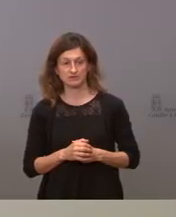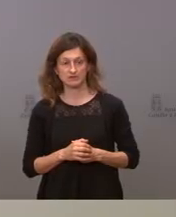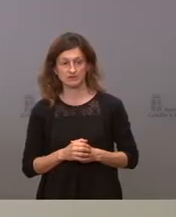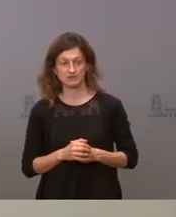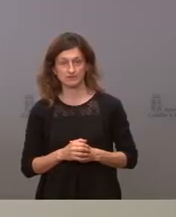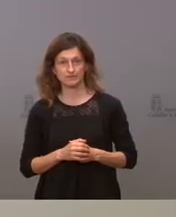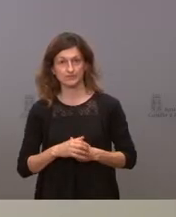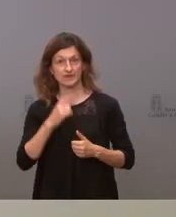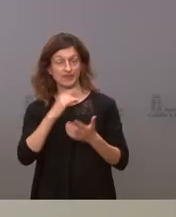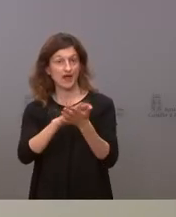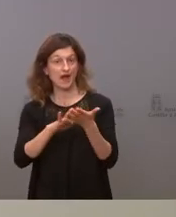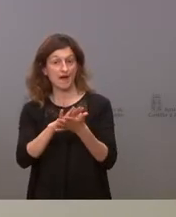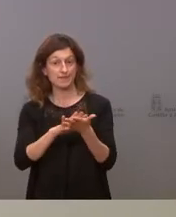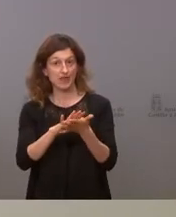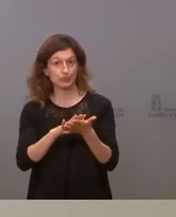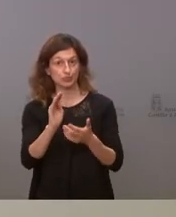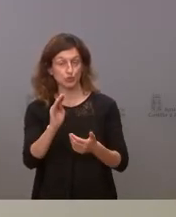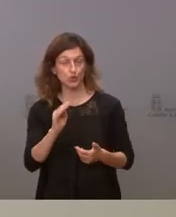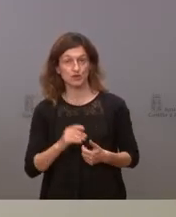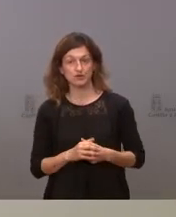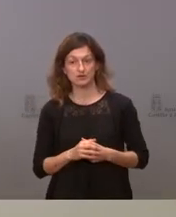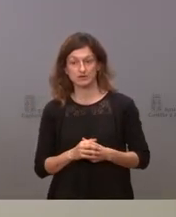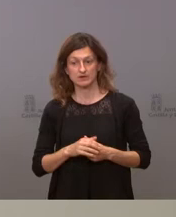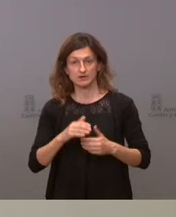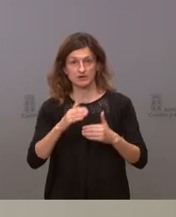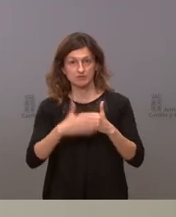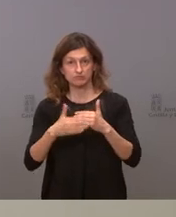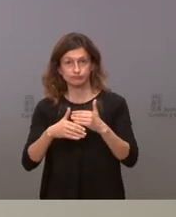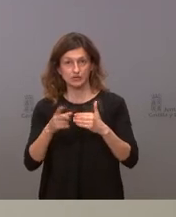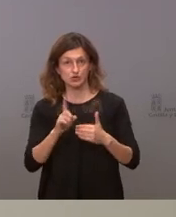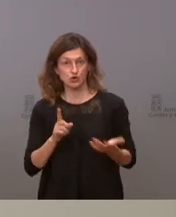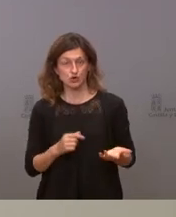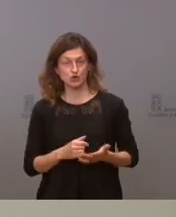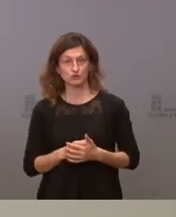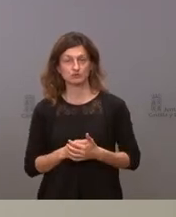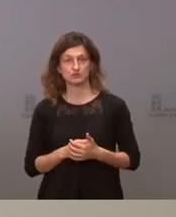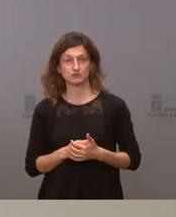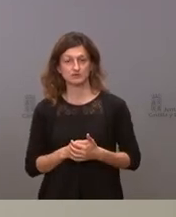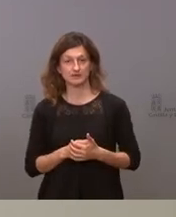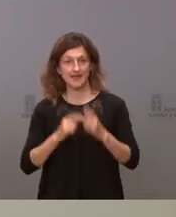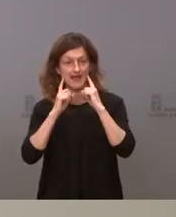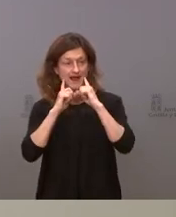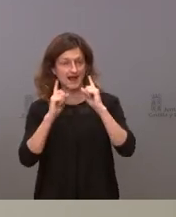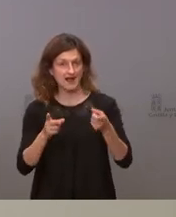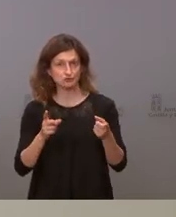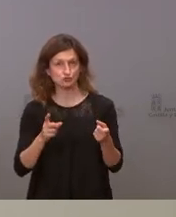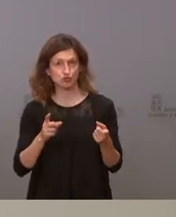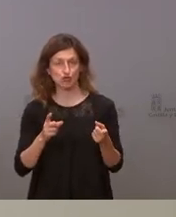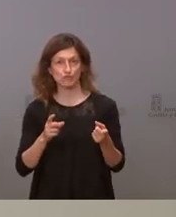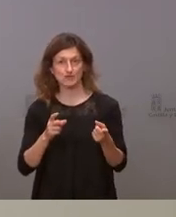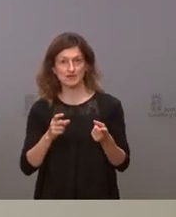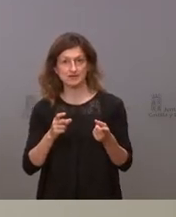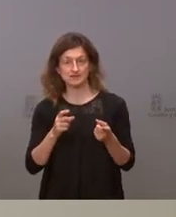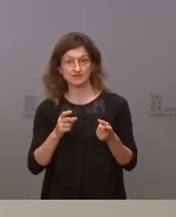como estamos hablando de no aplicar nuevas restricciones no sé si en este caso que no era una restricción sino una